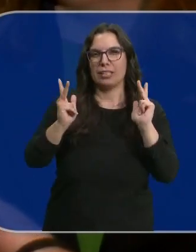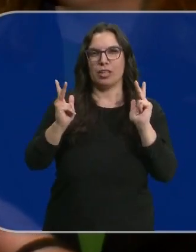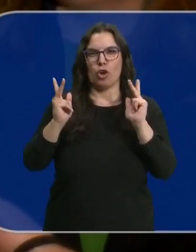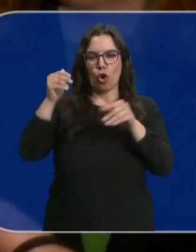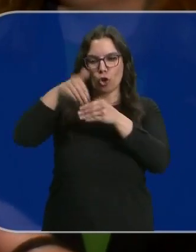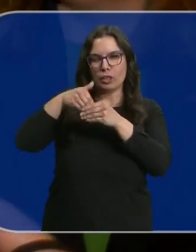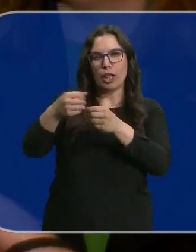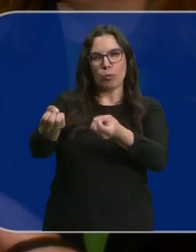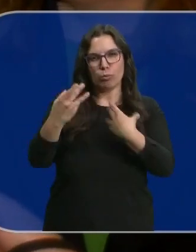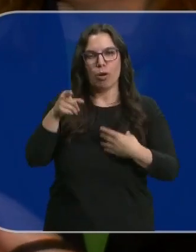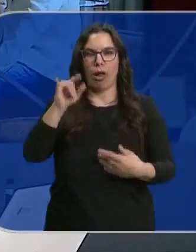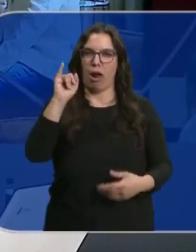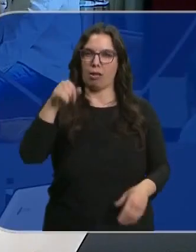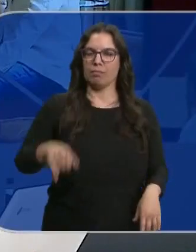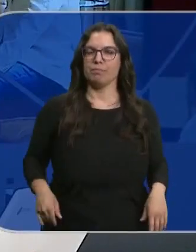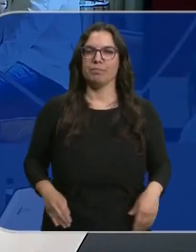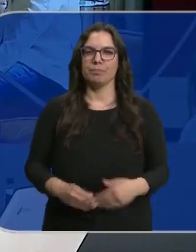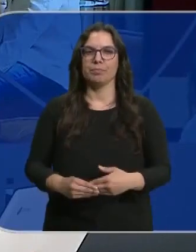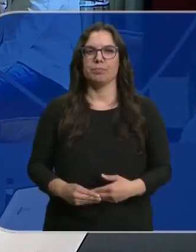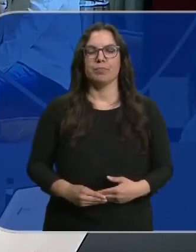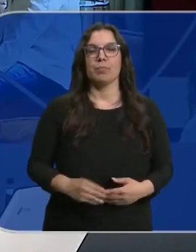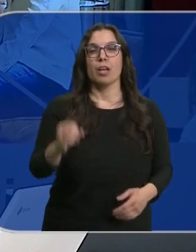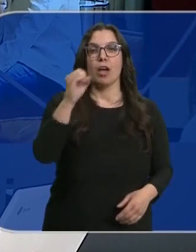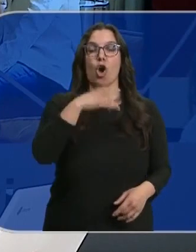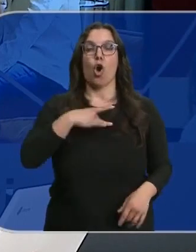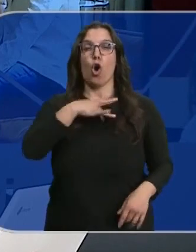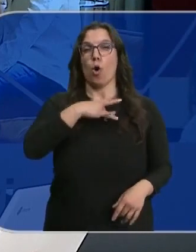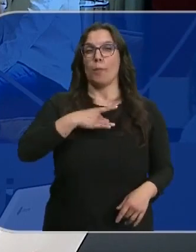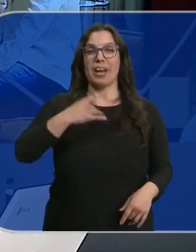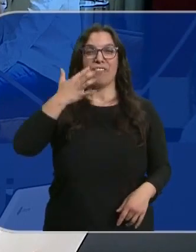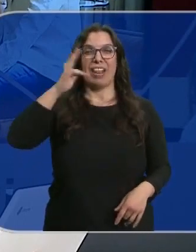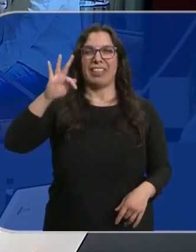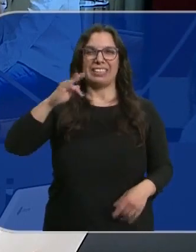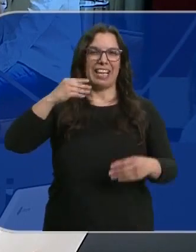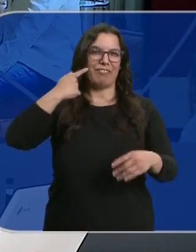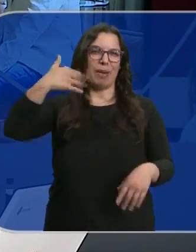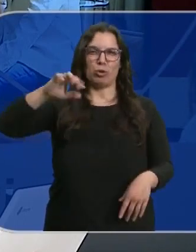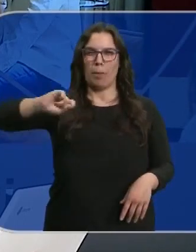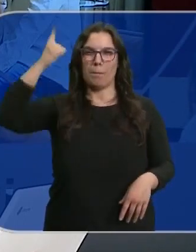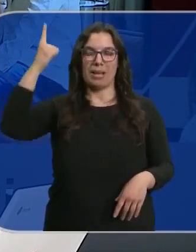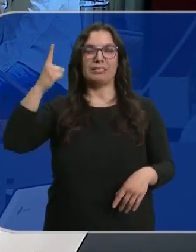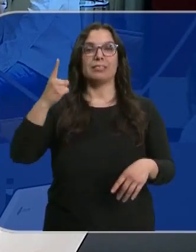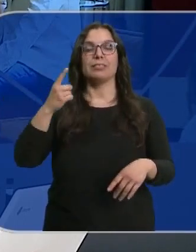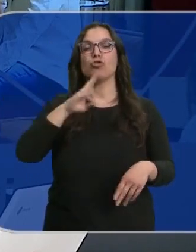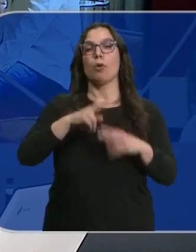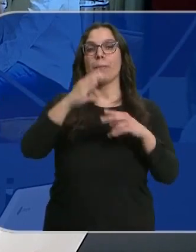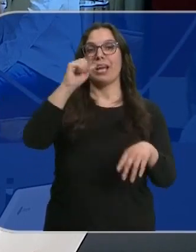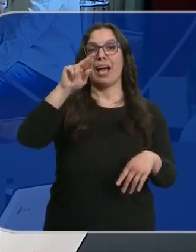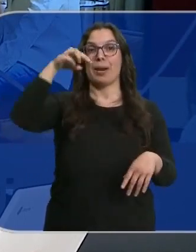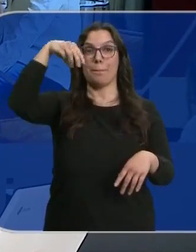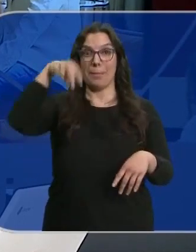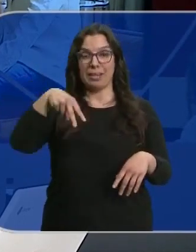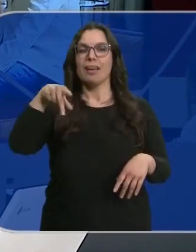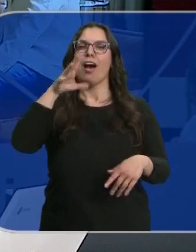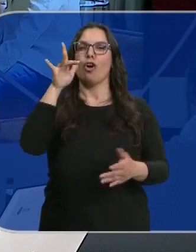mensaje que nos quieren dar. Carmen, una de las óperas francesas más representadas de la historia del género llega al Teatro Calderón de Valladolid.